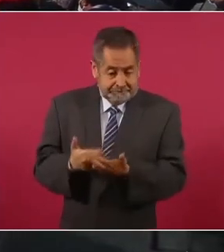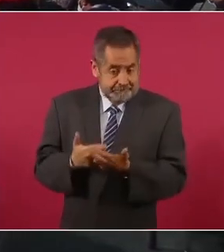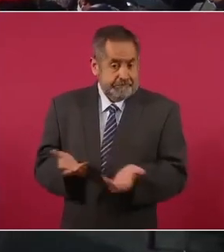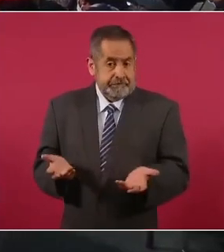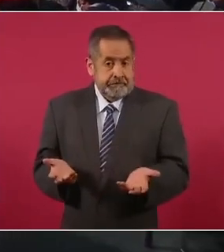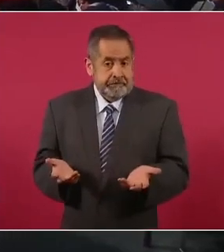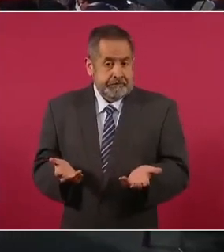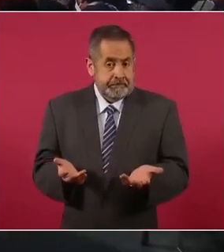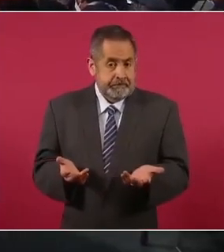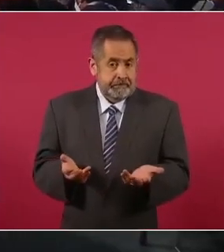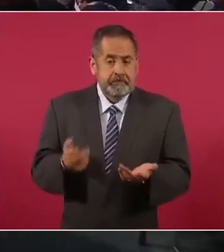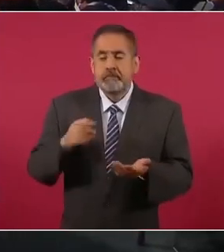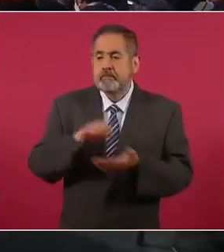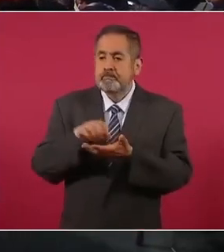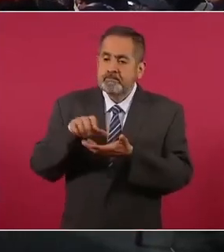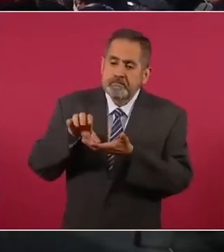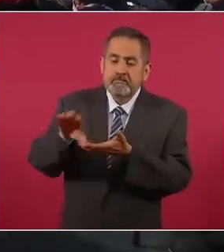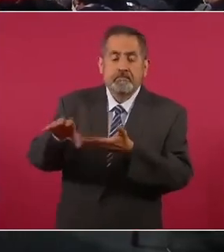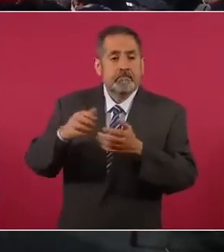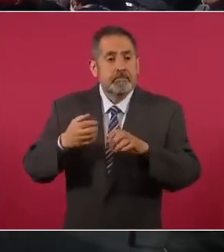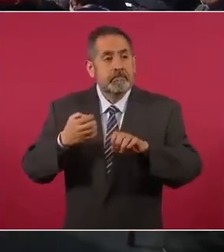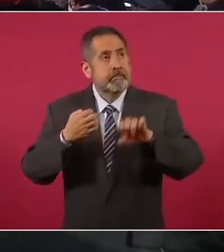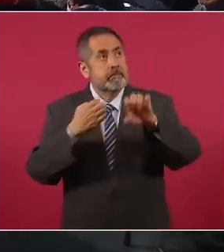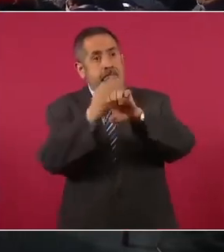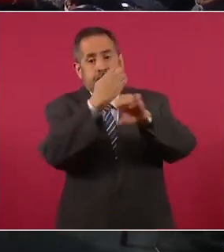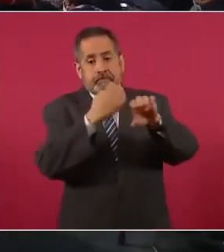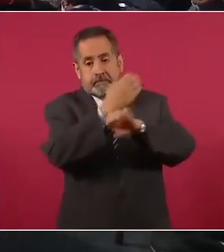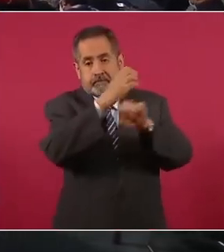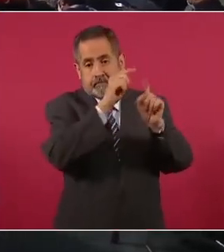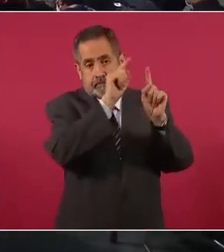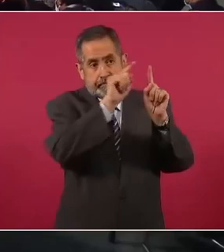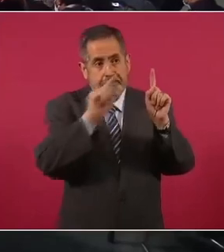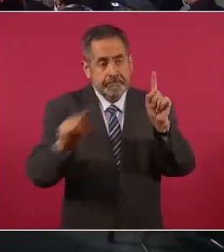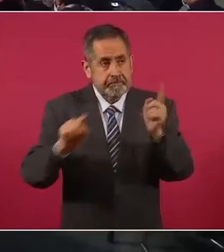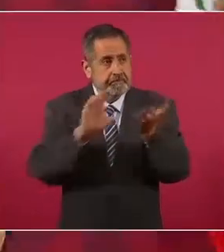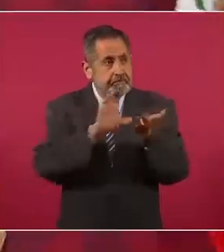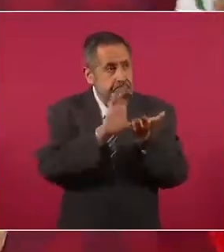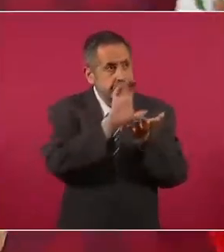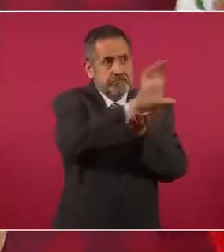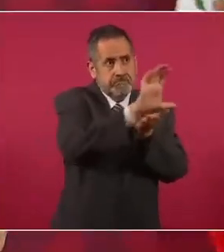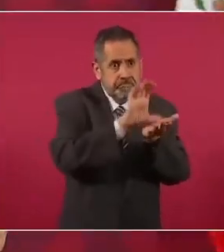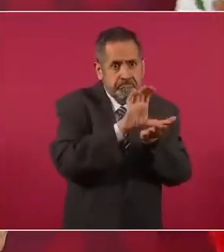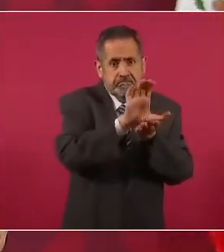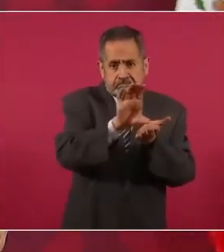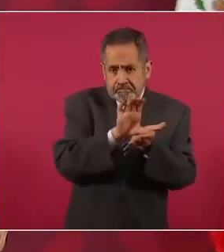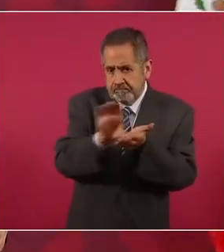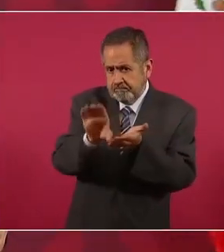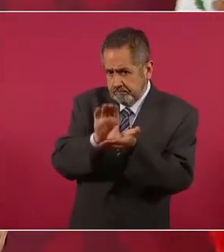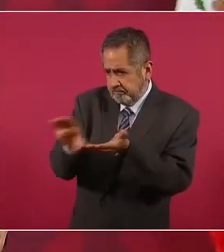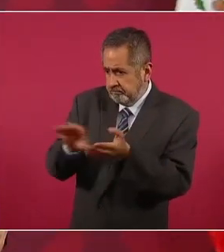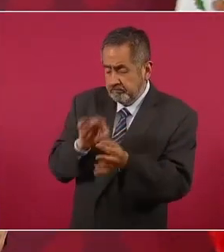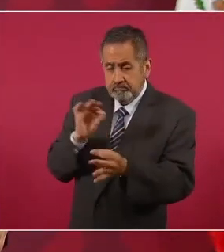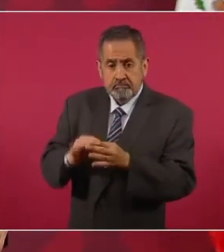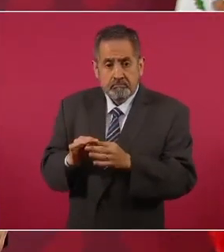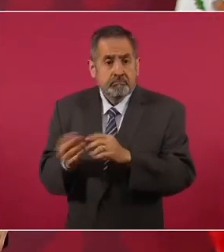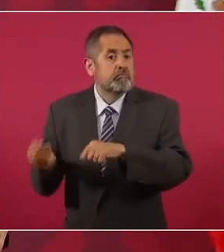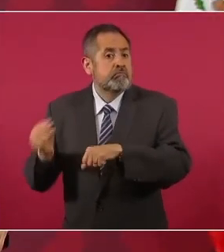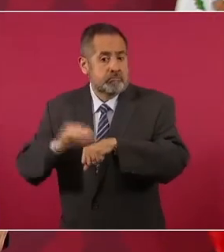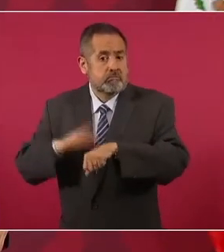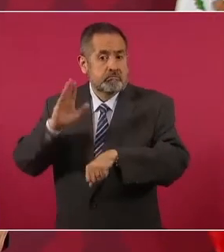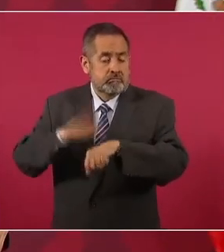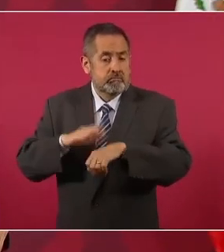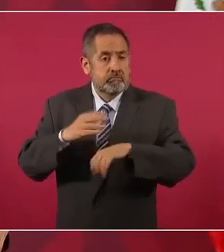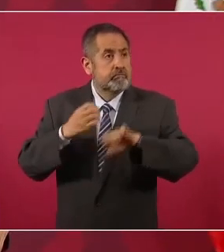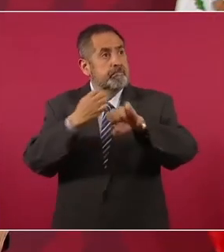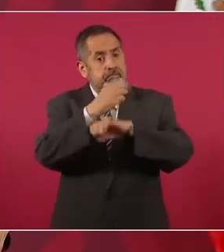de entregar, por ejemplo, las participaciones federales a estados y a municipios. ¿Y cuánto han incrementado las particiones federales a